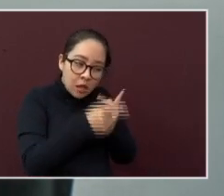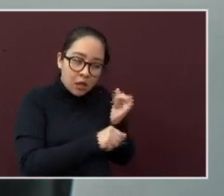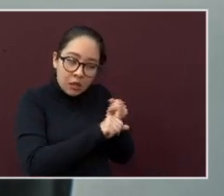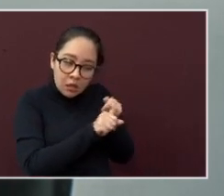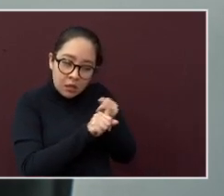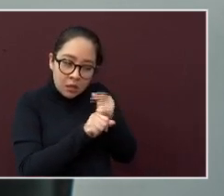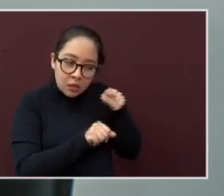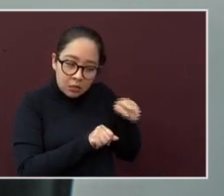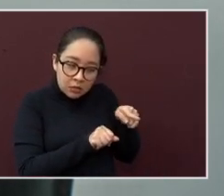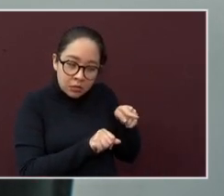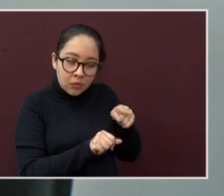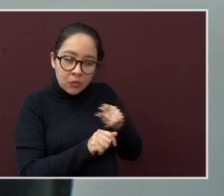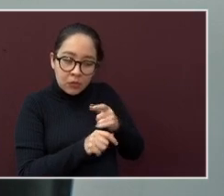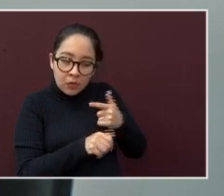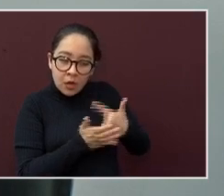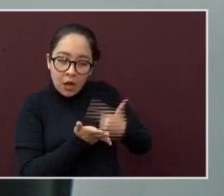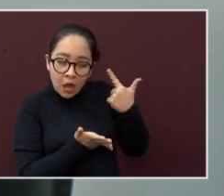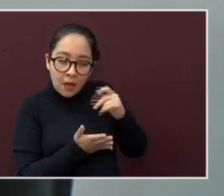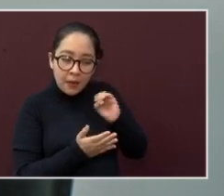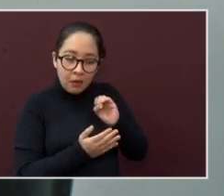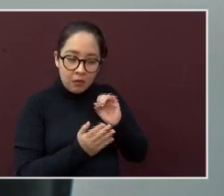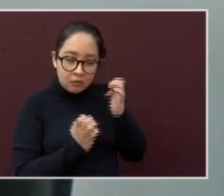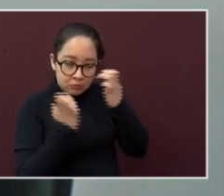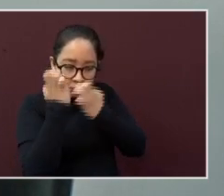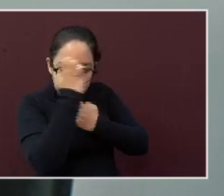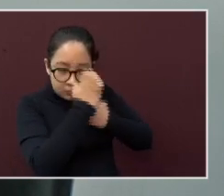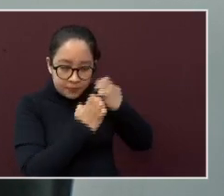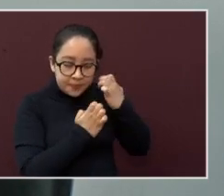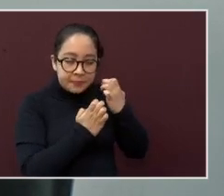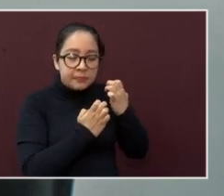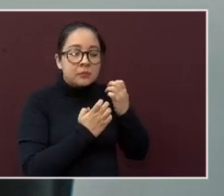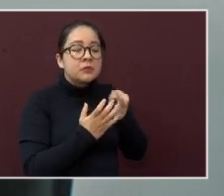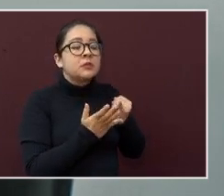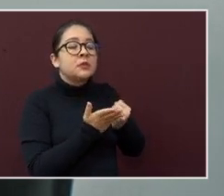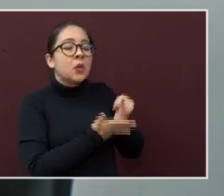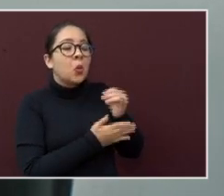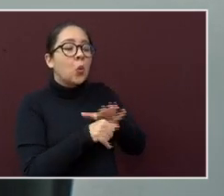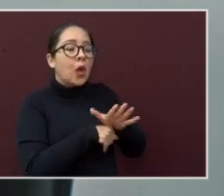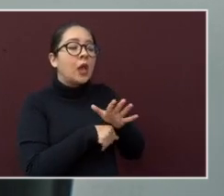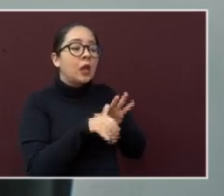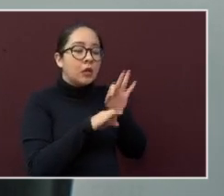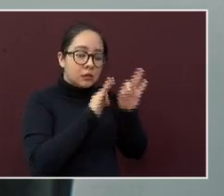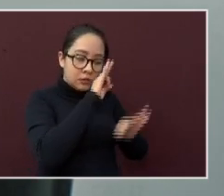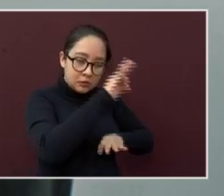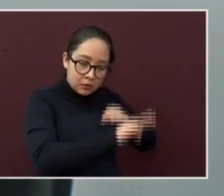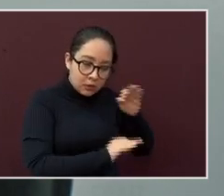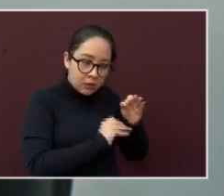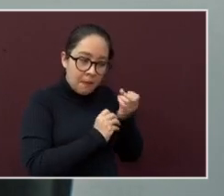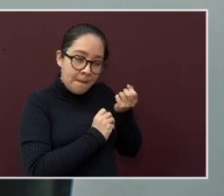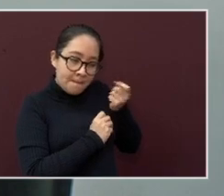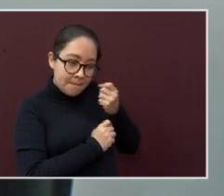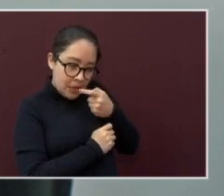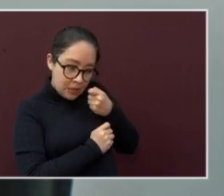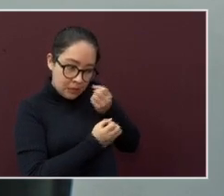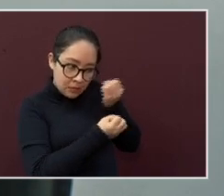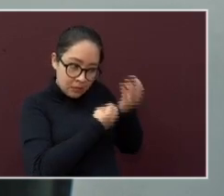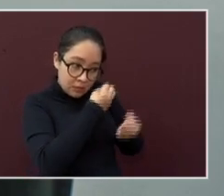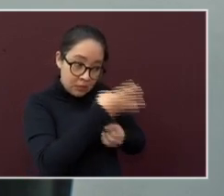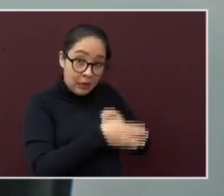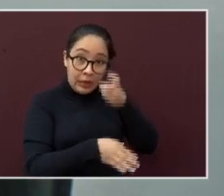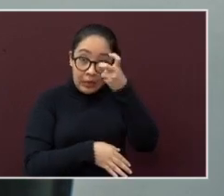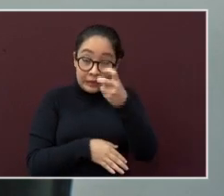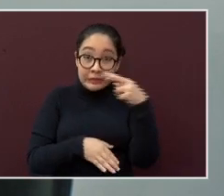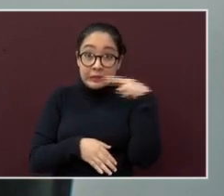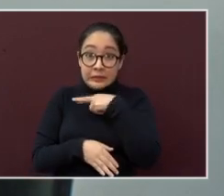es de alto o bajo riesgo, para decidir qué conducta terapéutica seguir. Es muy importante que si esto ocurre,